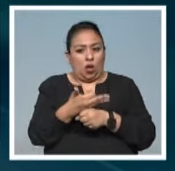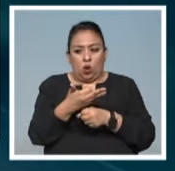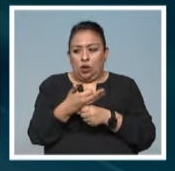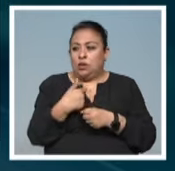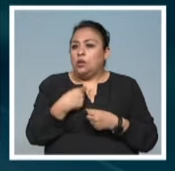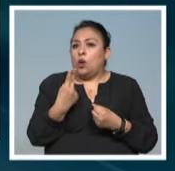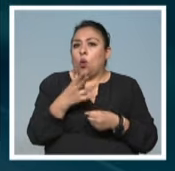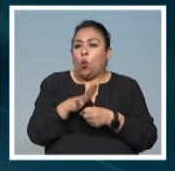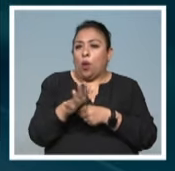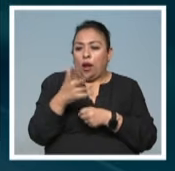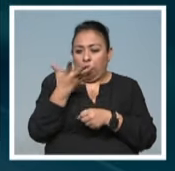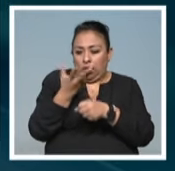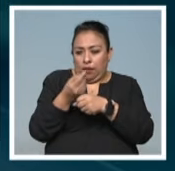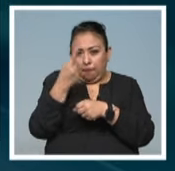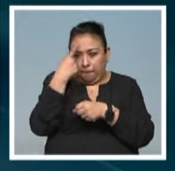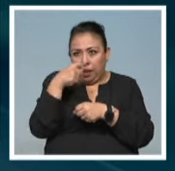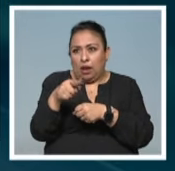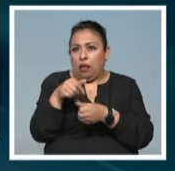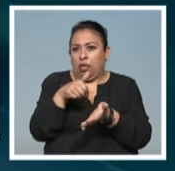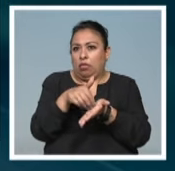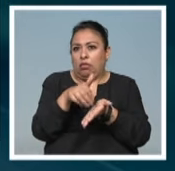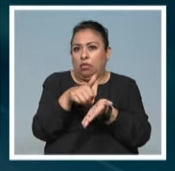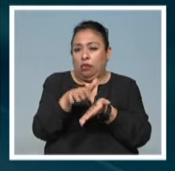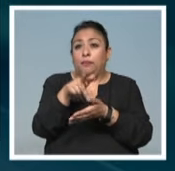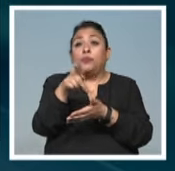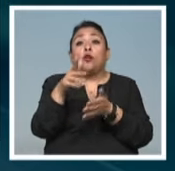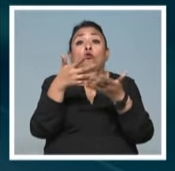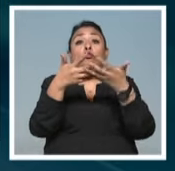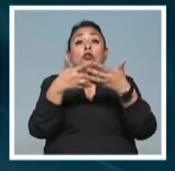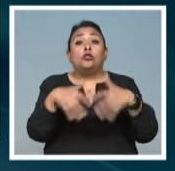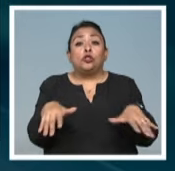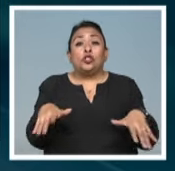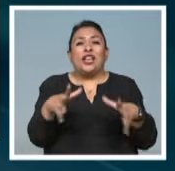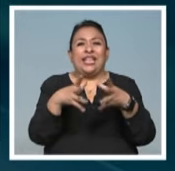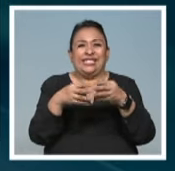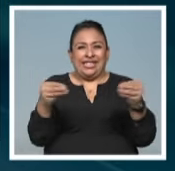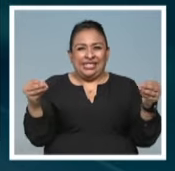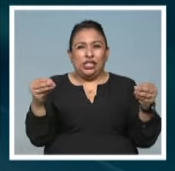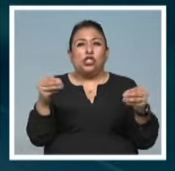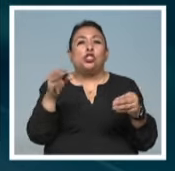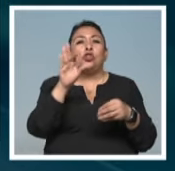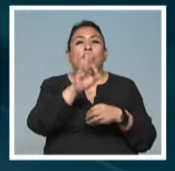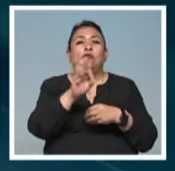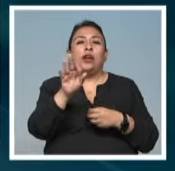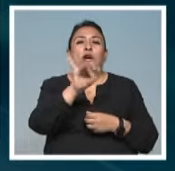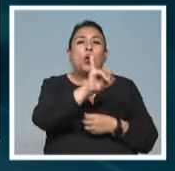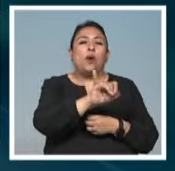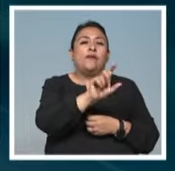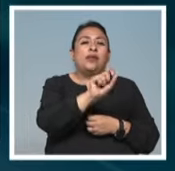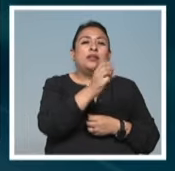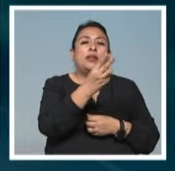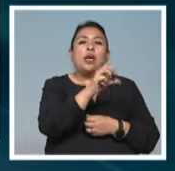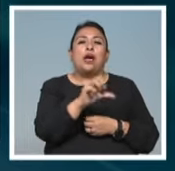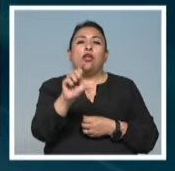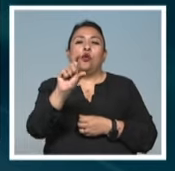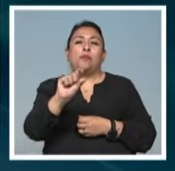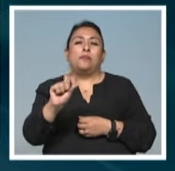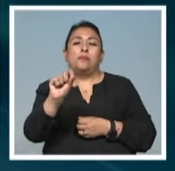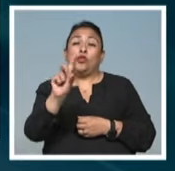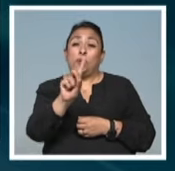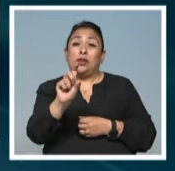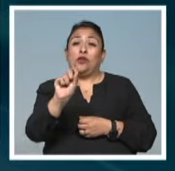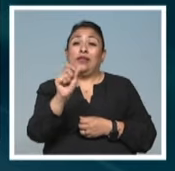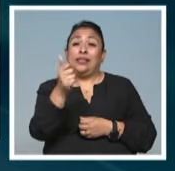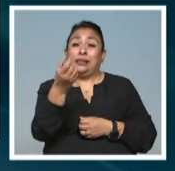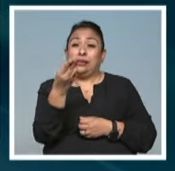es lo que necesitamos hacer para sacarlo. Las funciones de extinción se llevarán a cabo del jueves 23 al domingo 26 de mayo